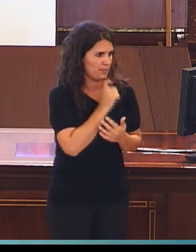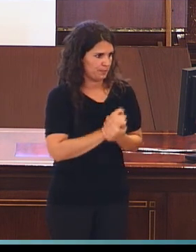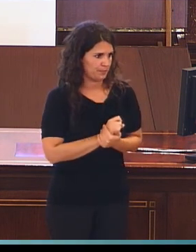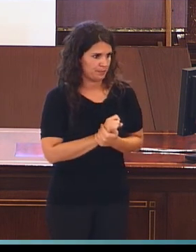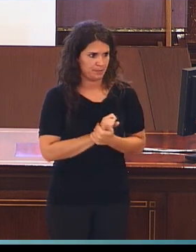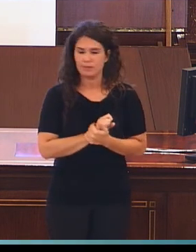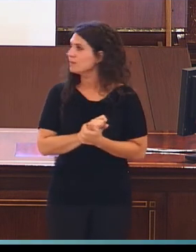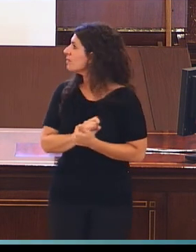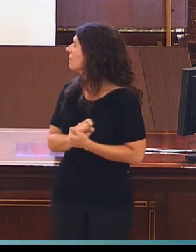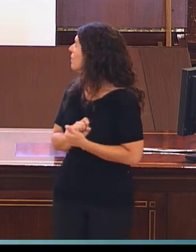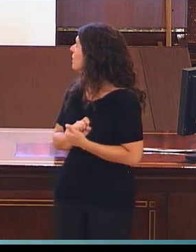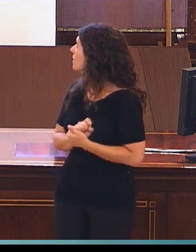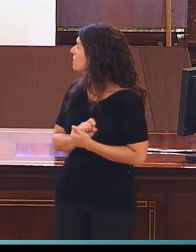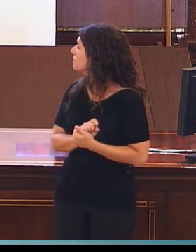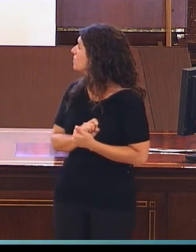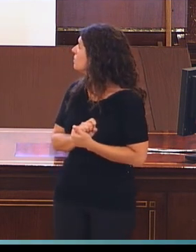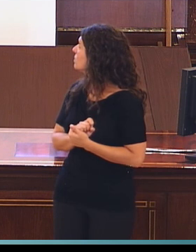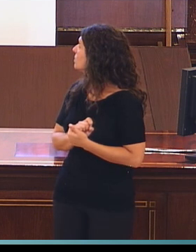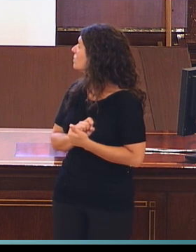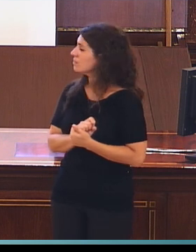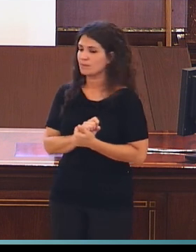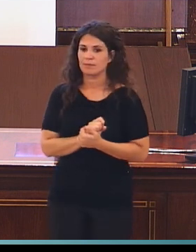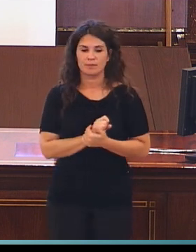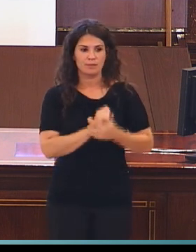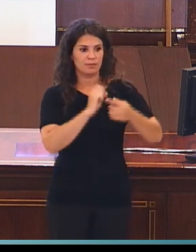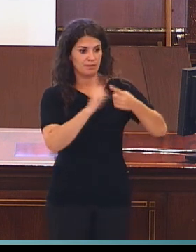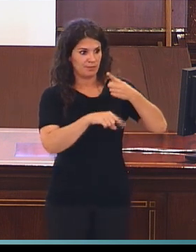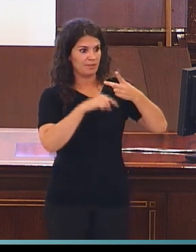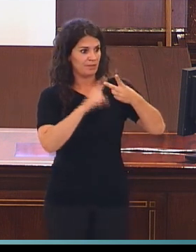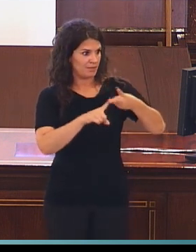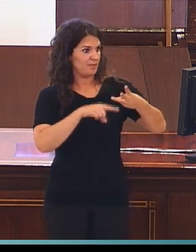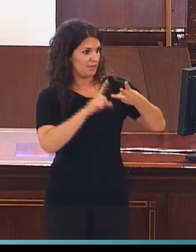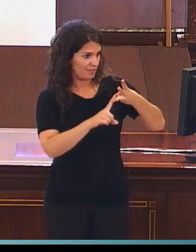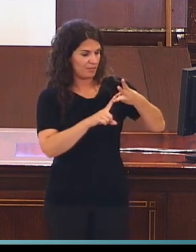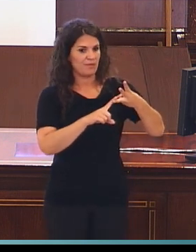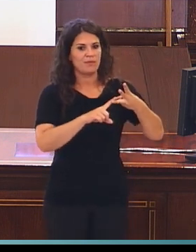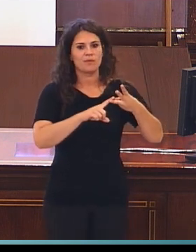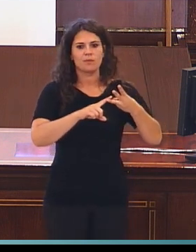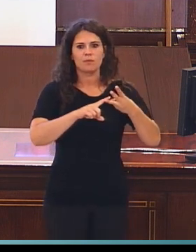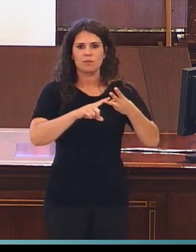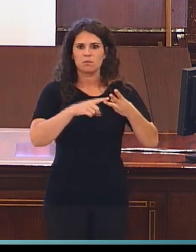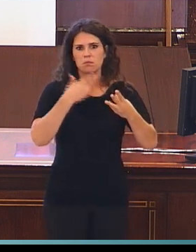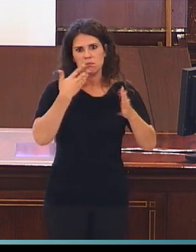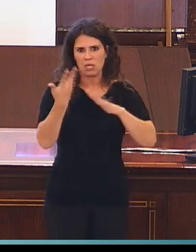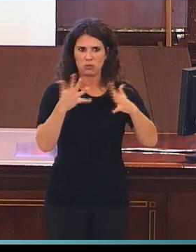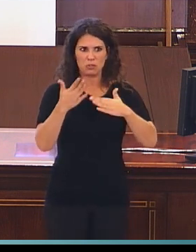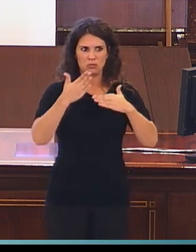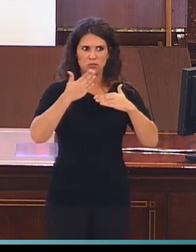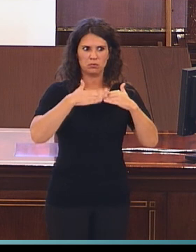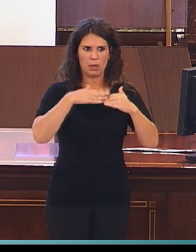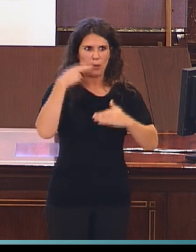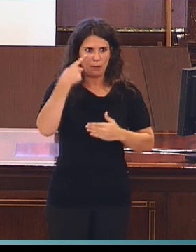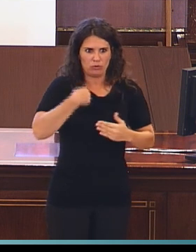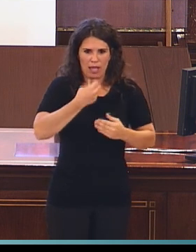Bueno, si cogemos esos artículos que han sido citados al menos una vez, es decir, que han tenido cierto impacto, y vemos la